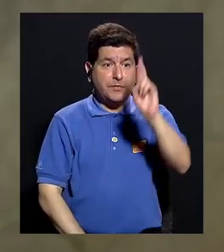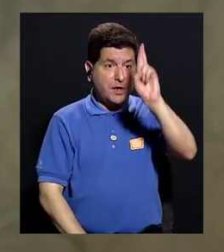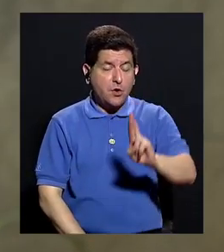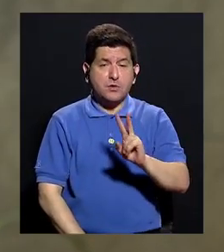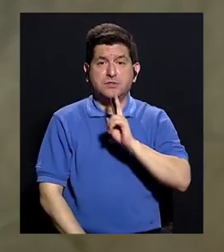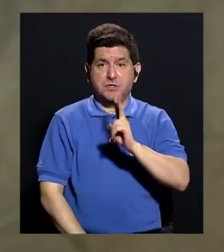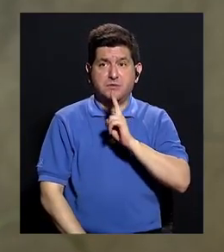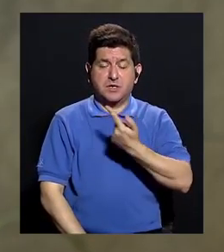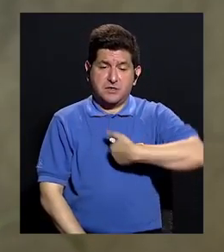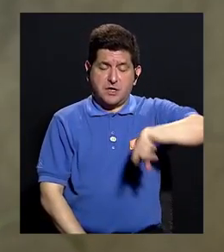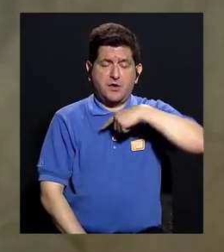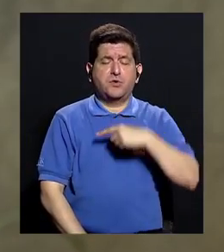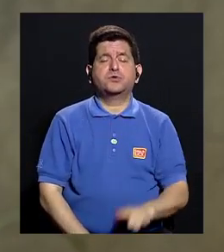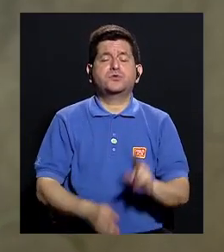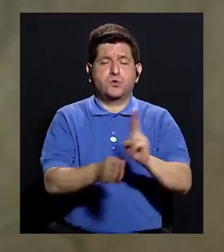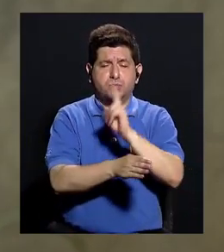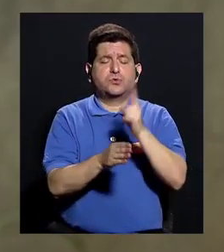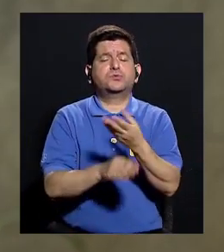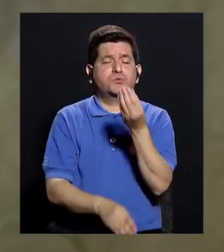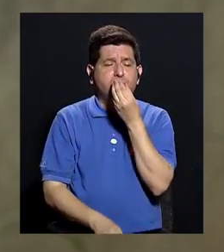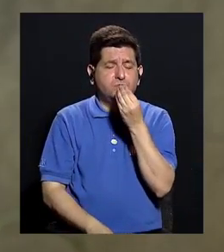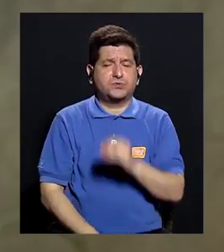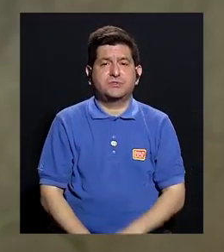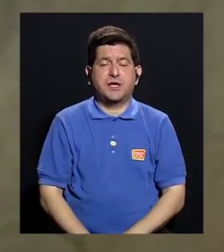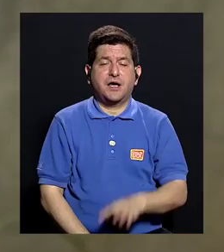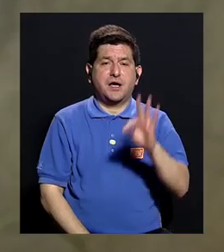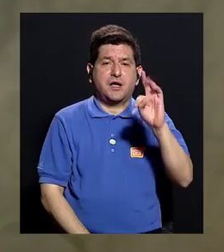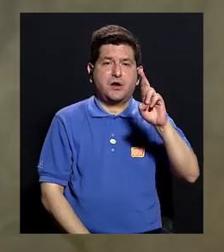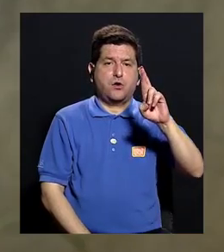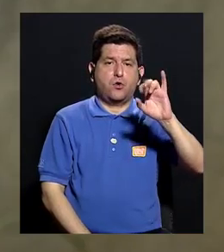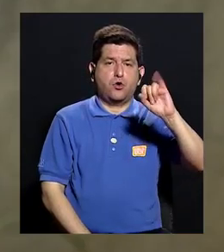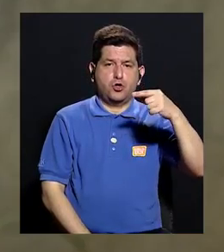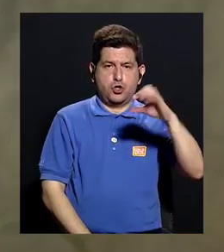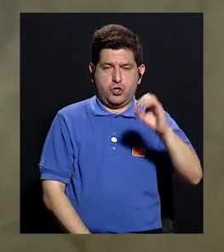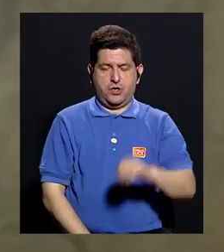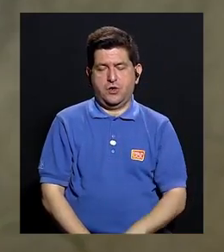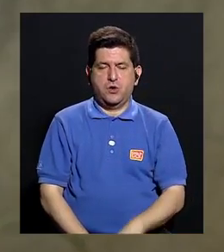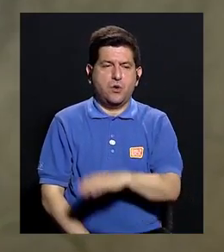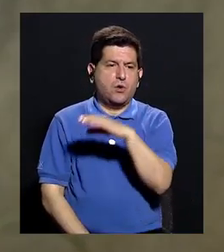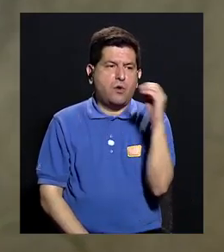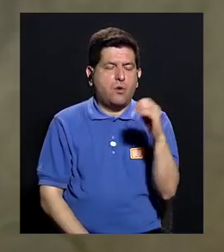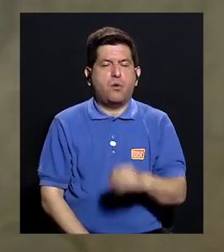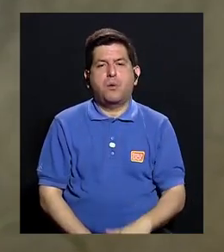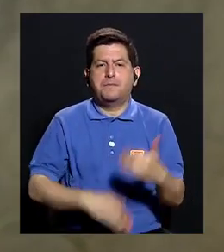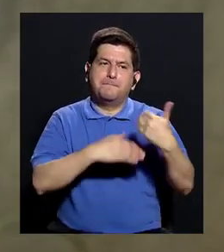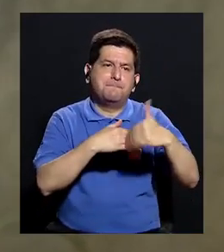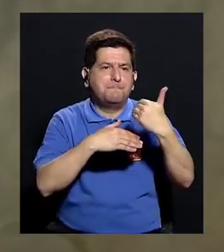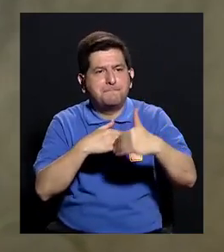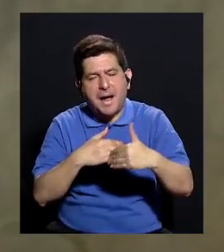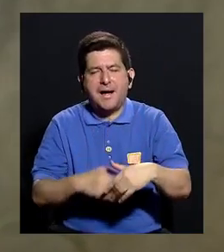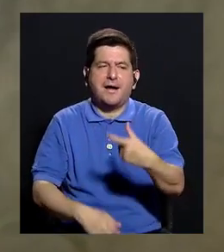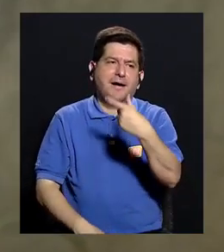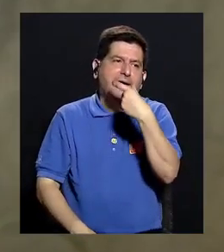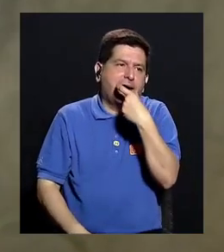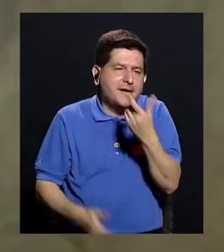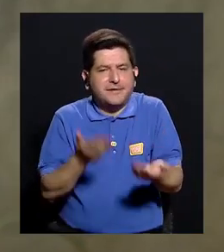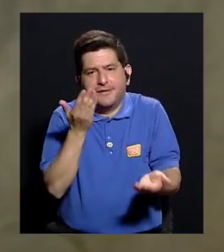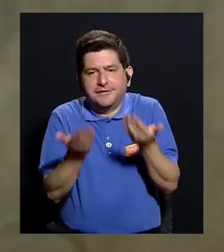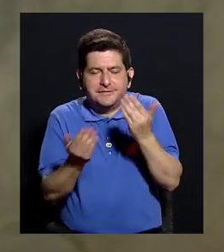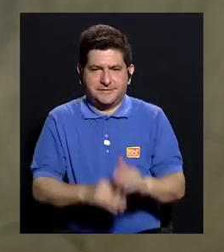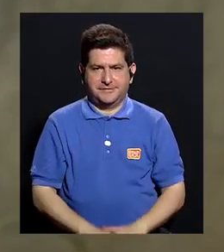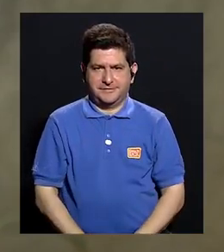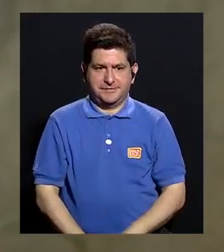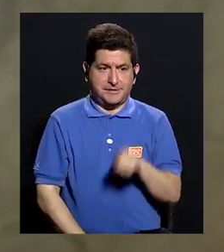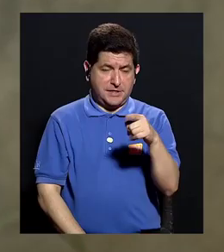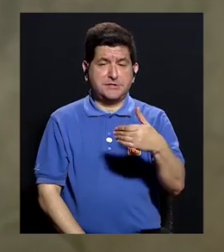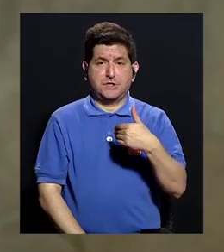Costa Rica pues en realidad somos muy tendientes a consumir alimentos a base de trigo, somos muy tendientes a consumir alimentos como panes y como galletas, cosas por el